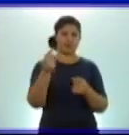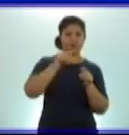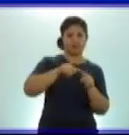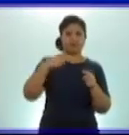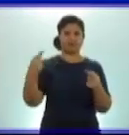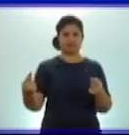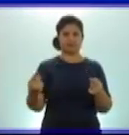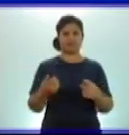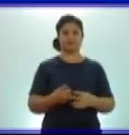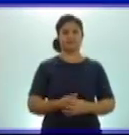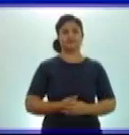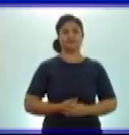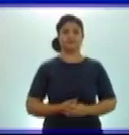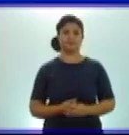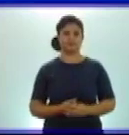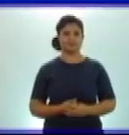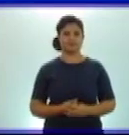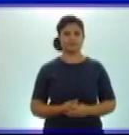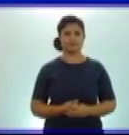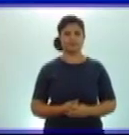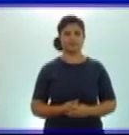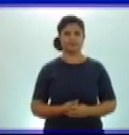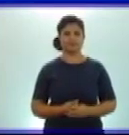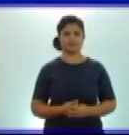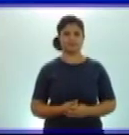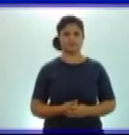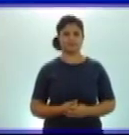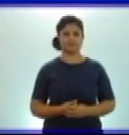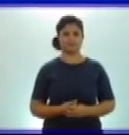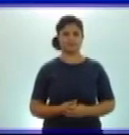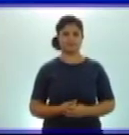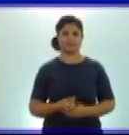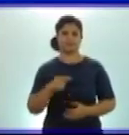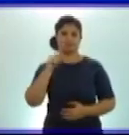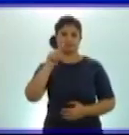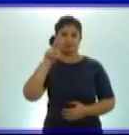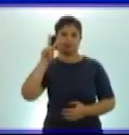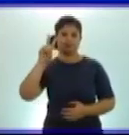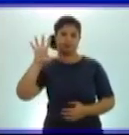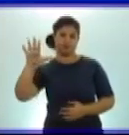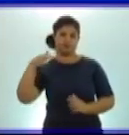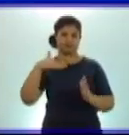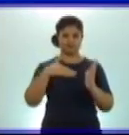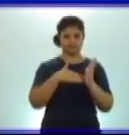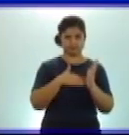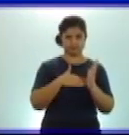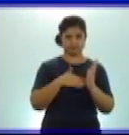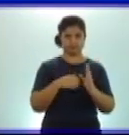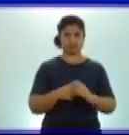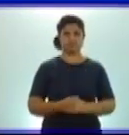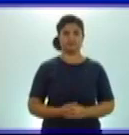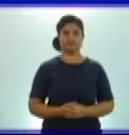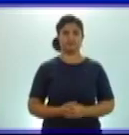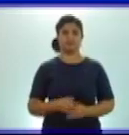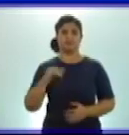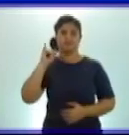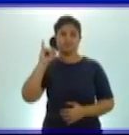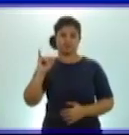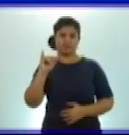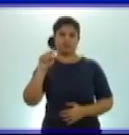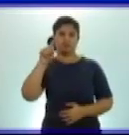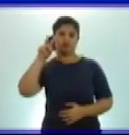los siguientes números. 125.612 y